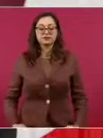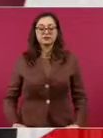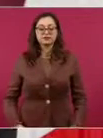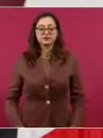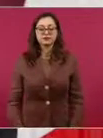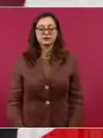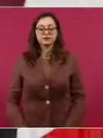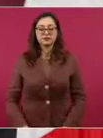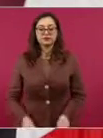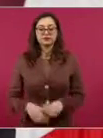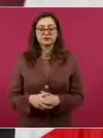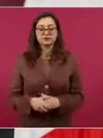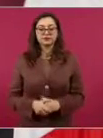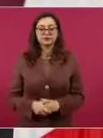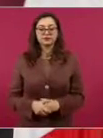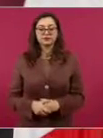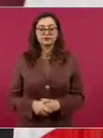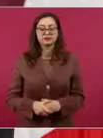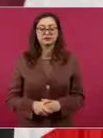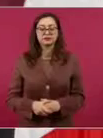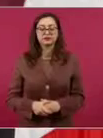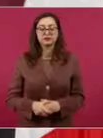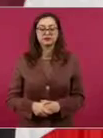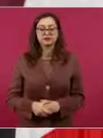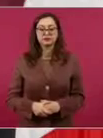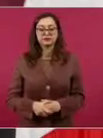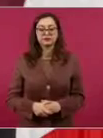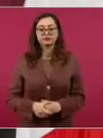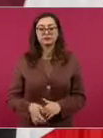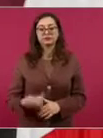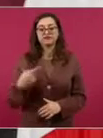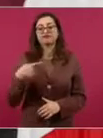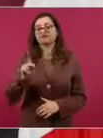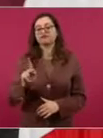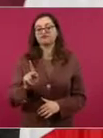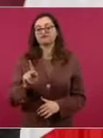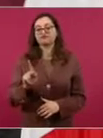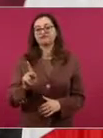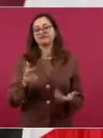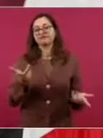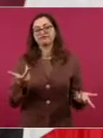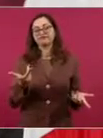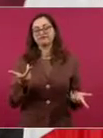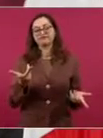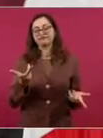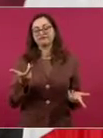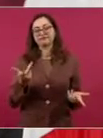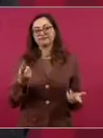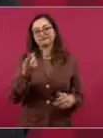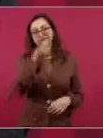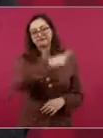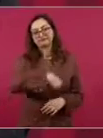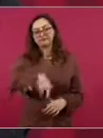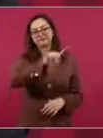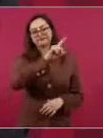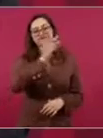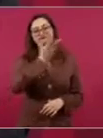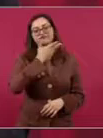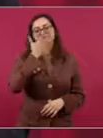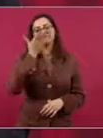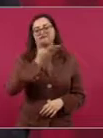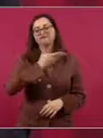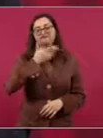esa mala costumbre de